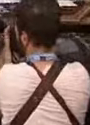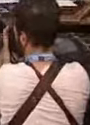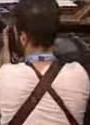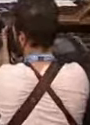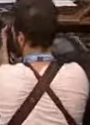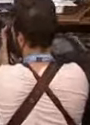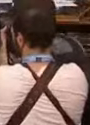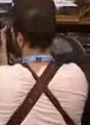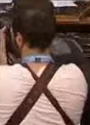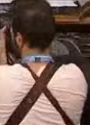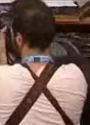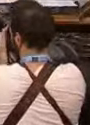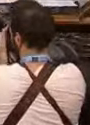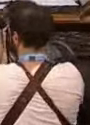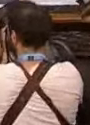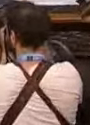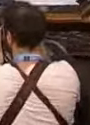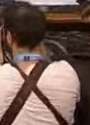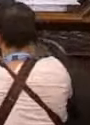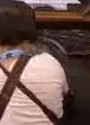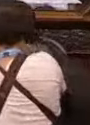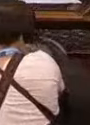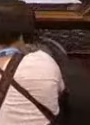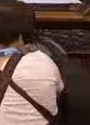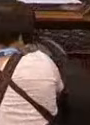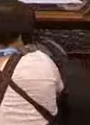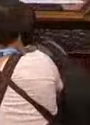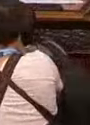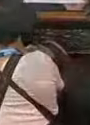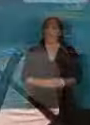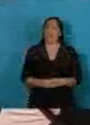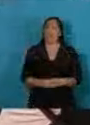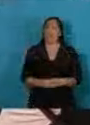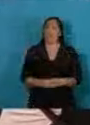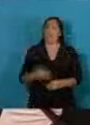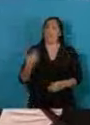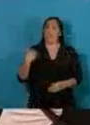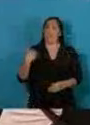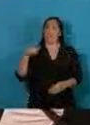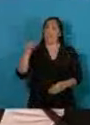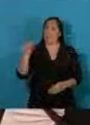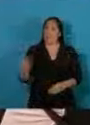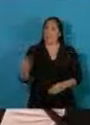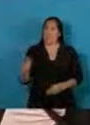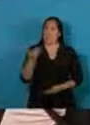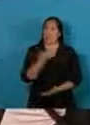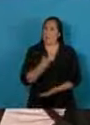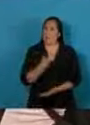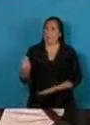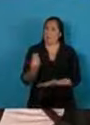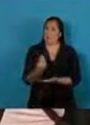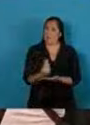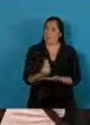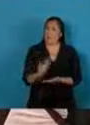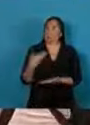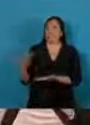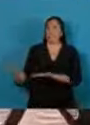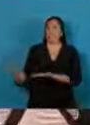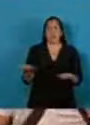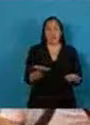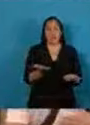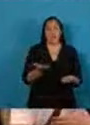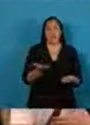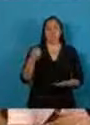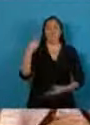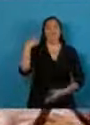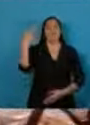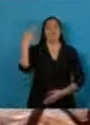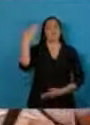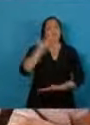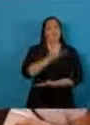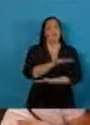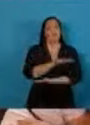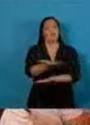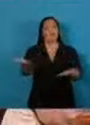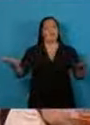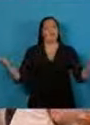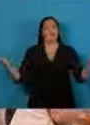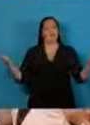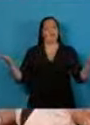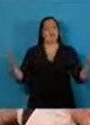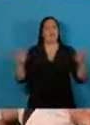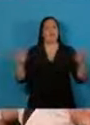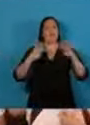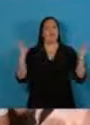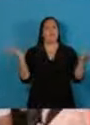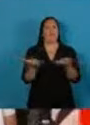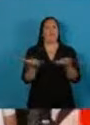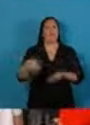Señor Presidente de la Nación, lo invito a dirigir su mensaje a esta Honorable